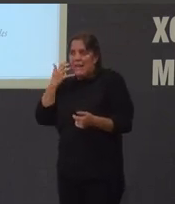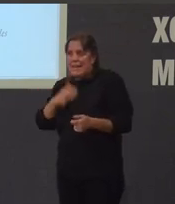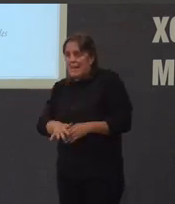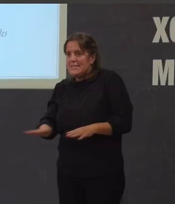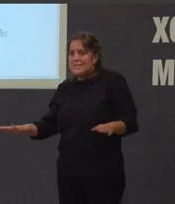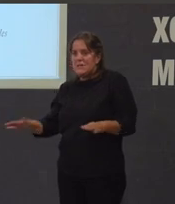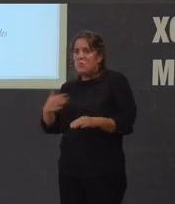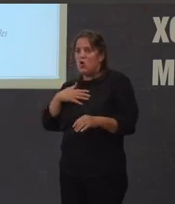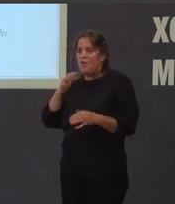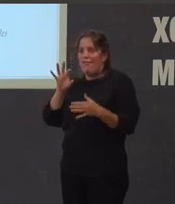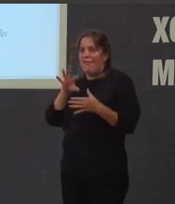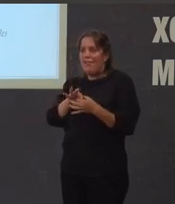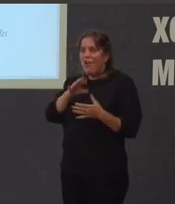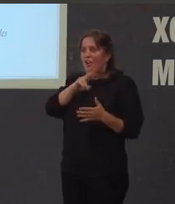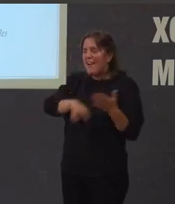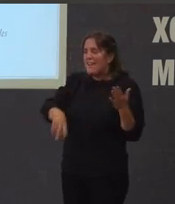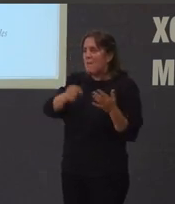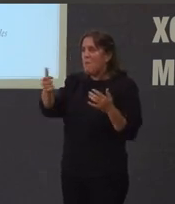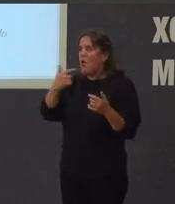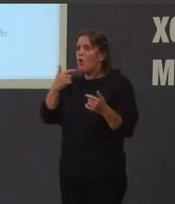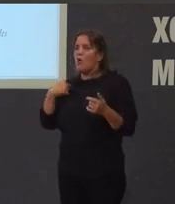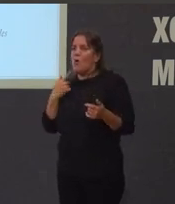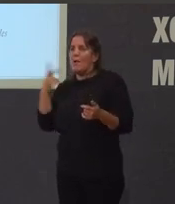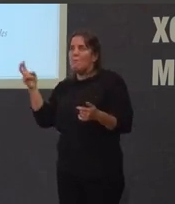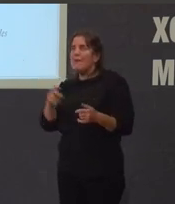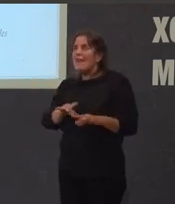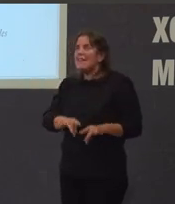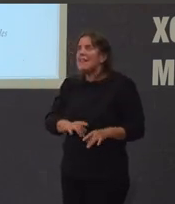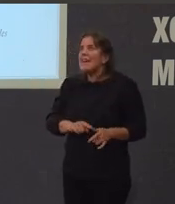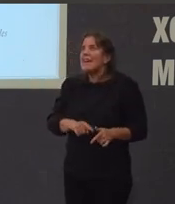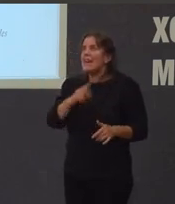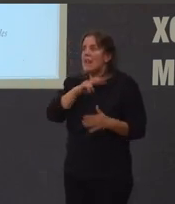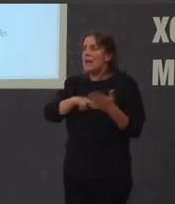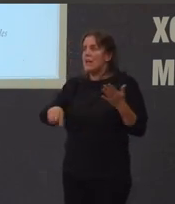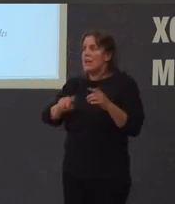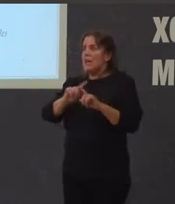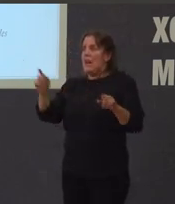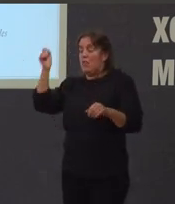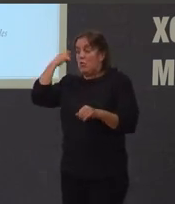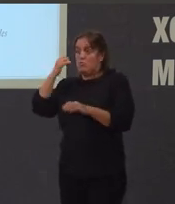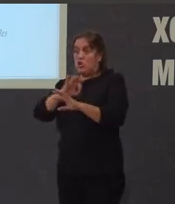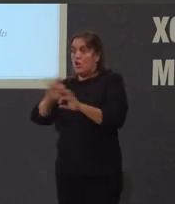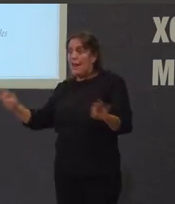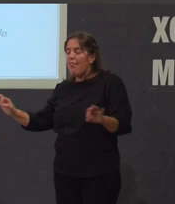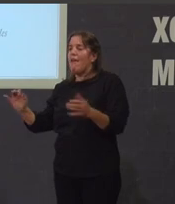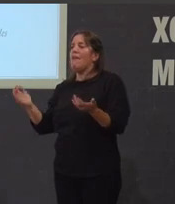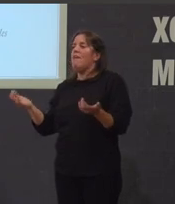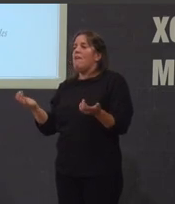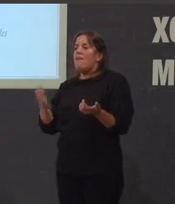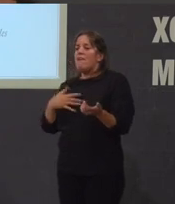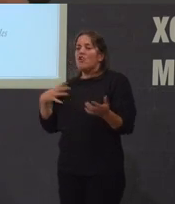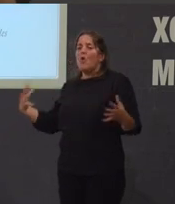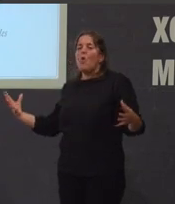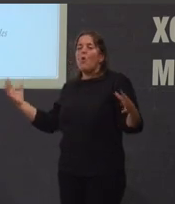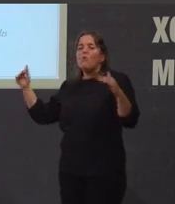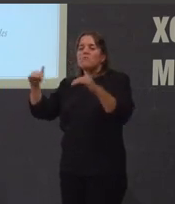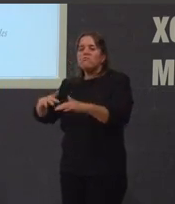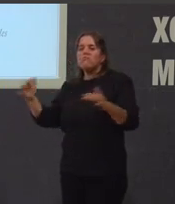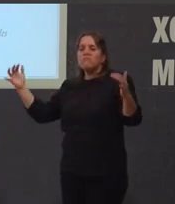de sentido de carácter etnográfico nin siquera etnográfico moito menos antropológico no que se xuntaban pois